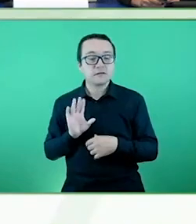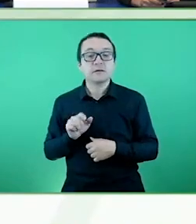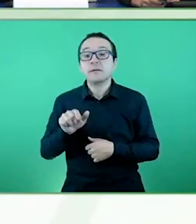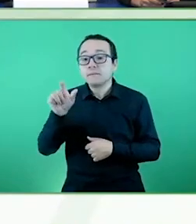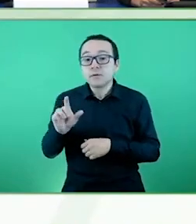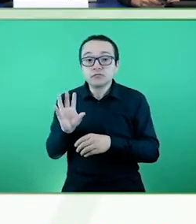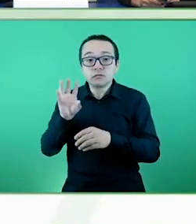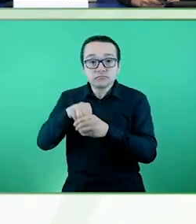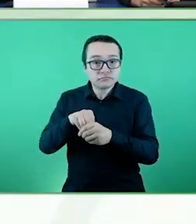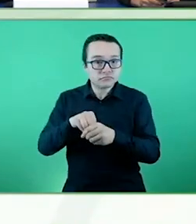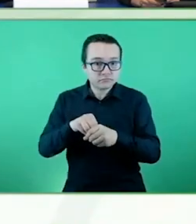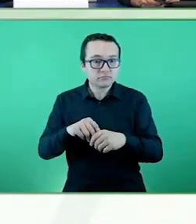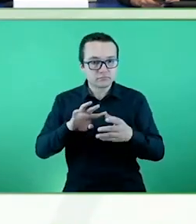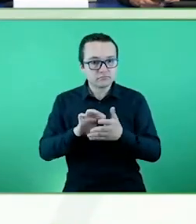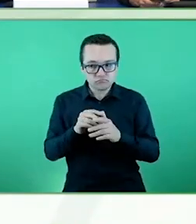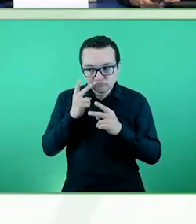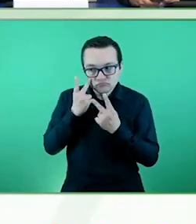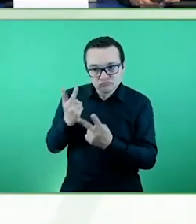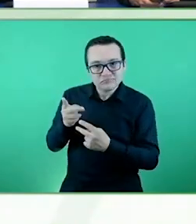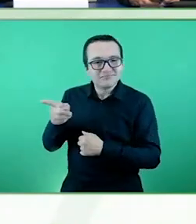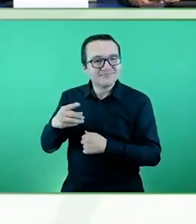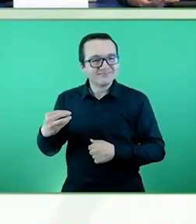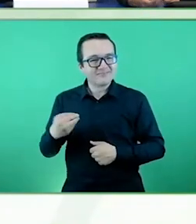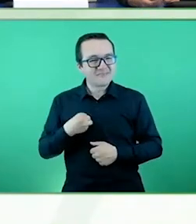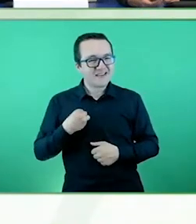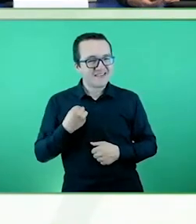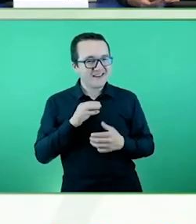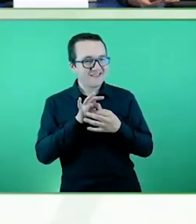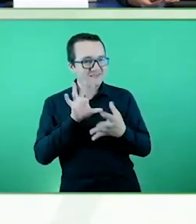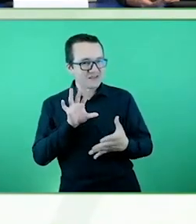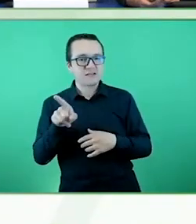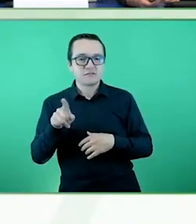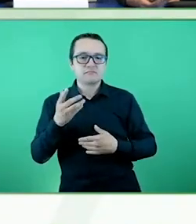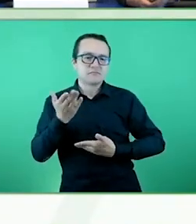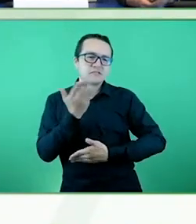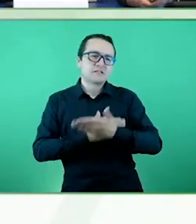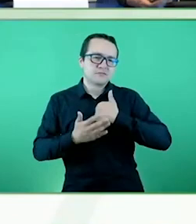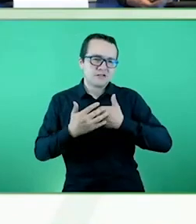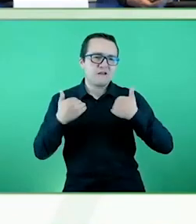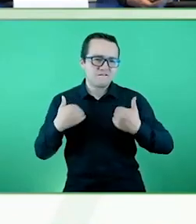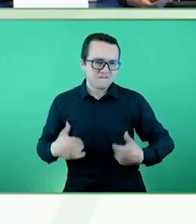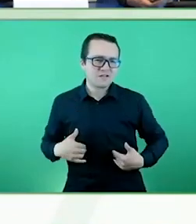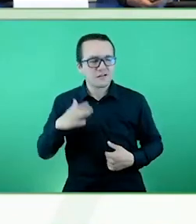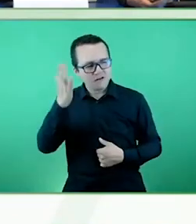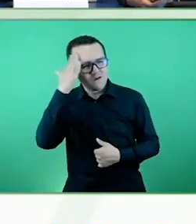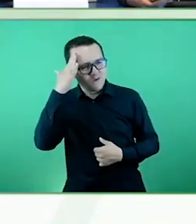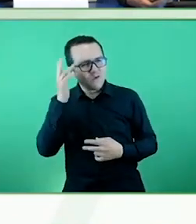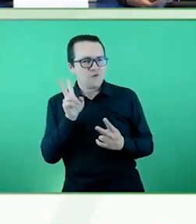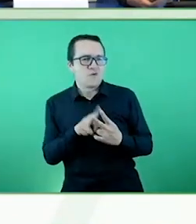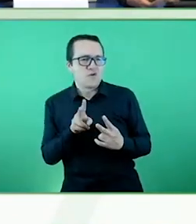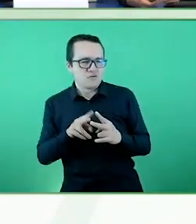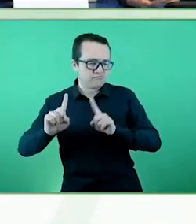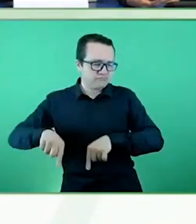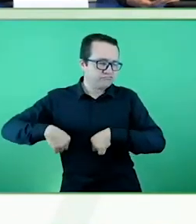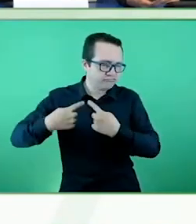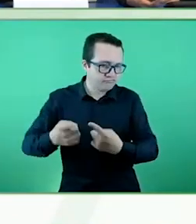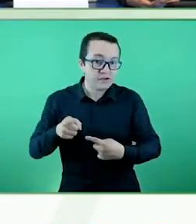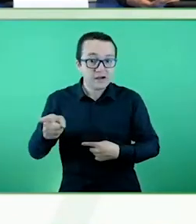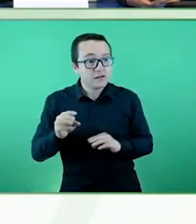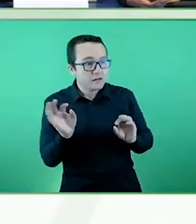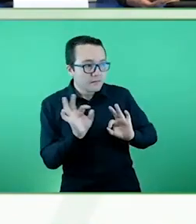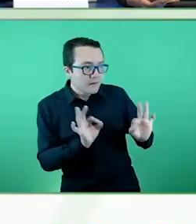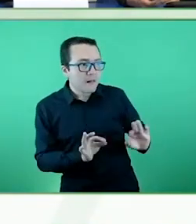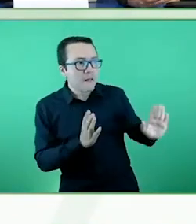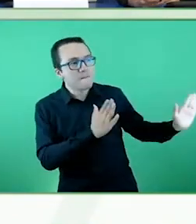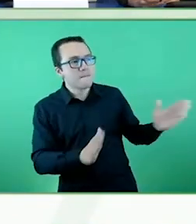independiente, que es una persona que tiene una discapacidad física desde hace muchos años y hace un plan personalizado para aquellos residentes que lo deseen